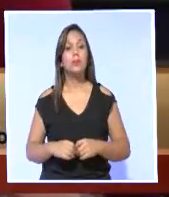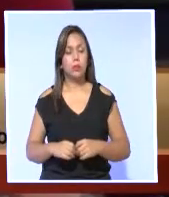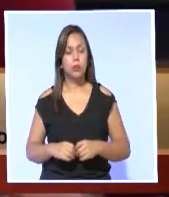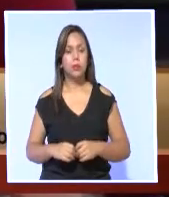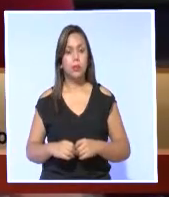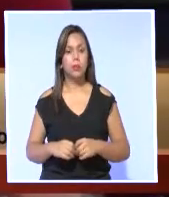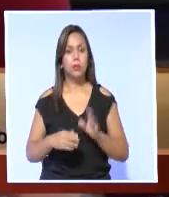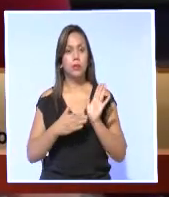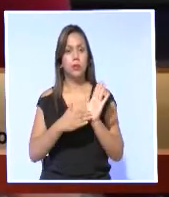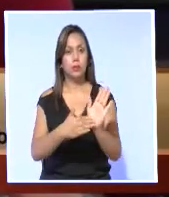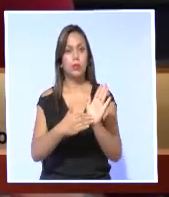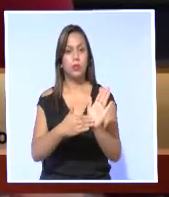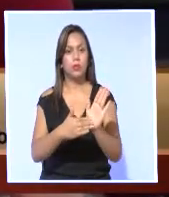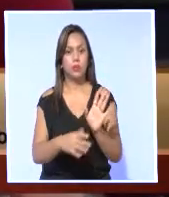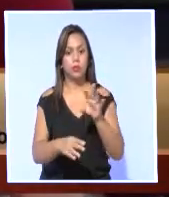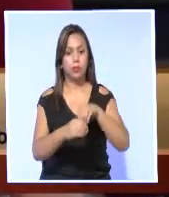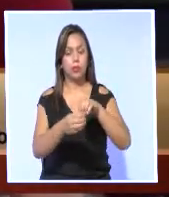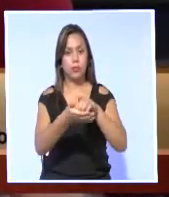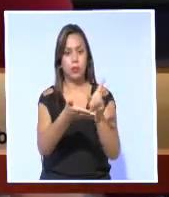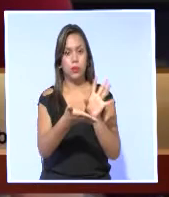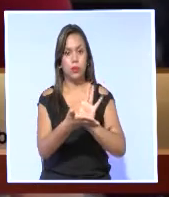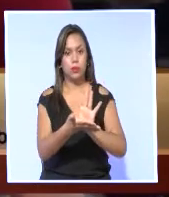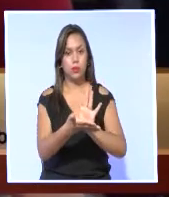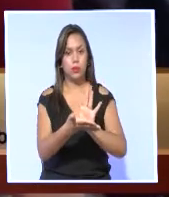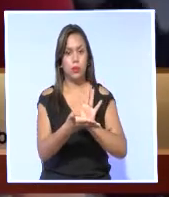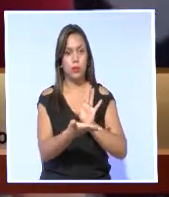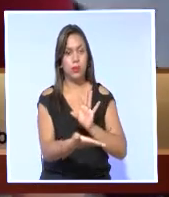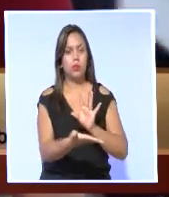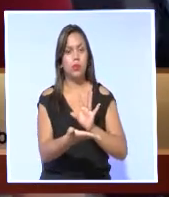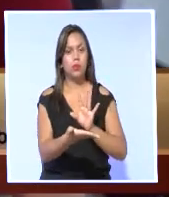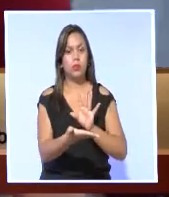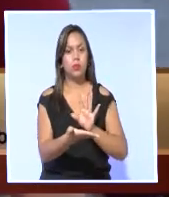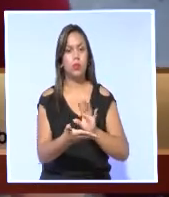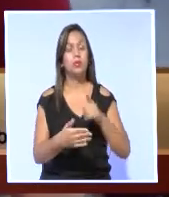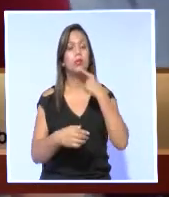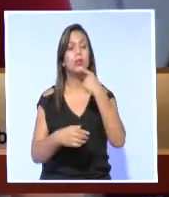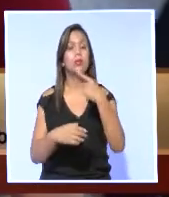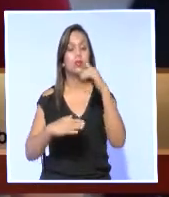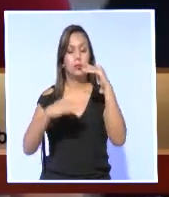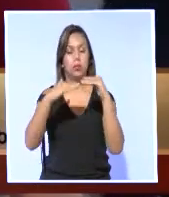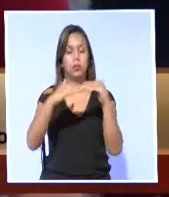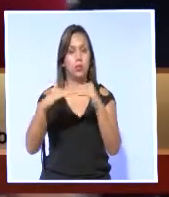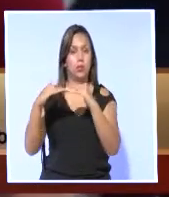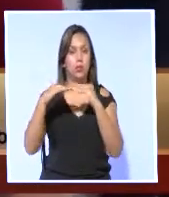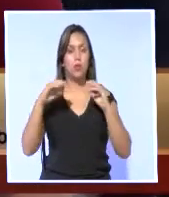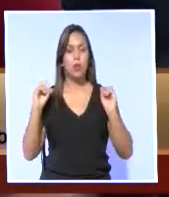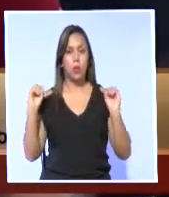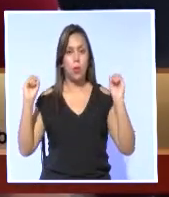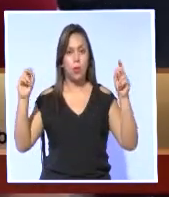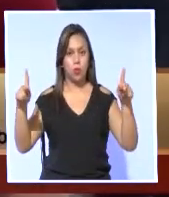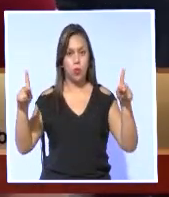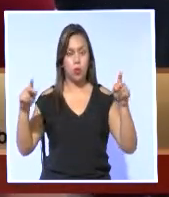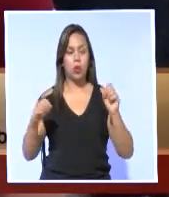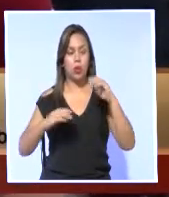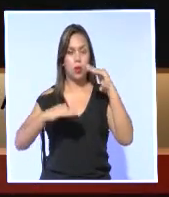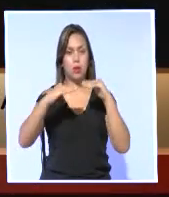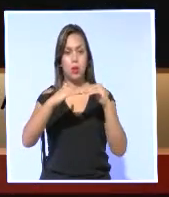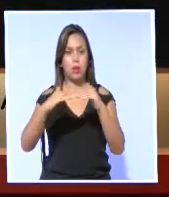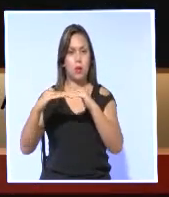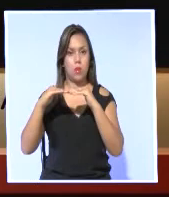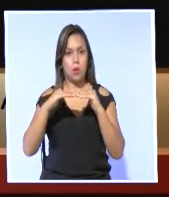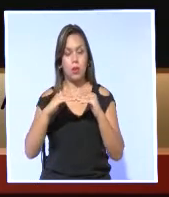que esta Asamblea está hablando en serio cuando habla de igualdad de oportunidades, igualdad de condiciones.